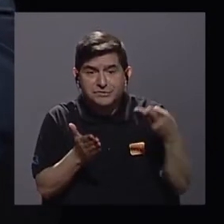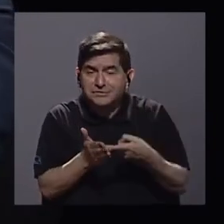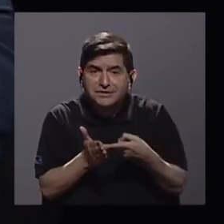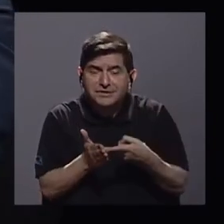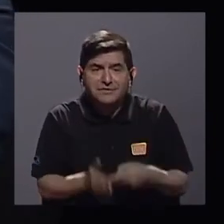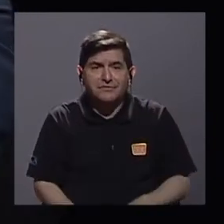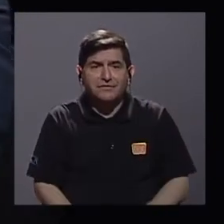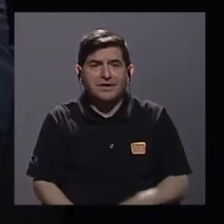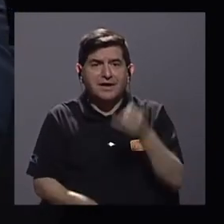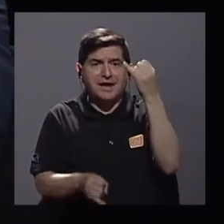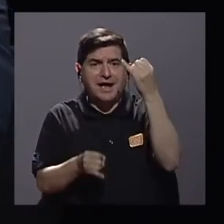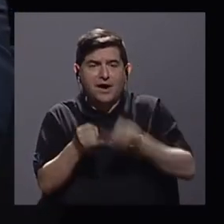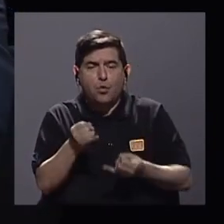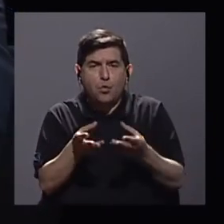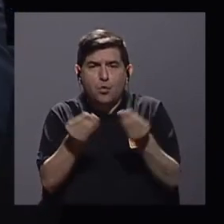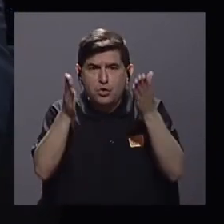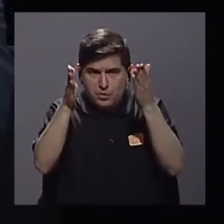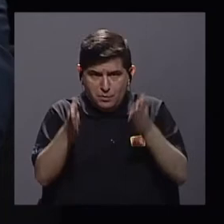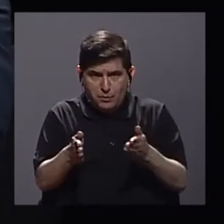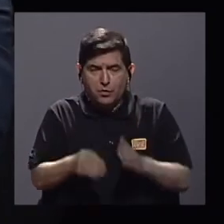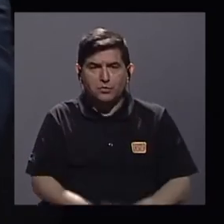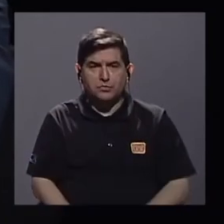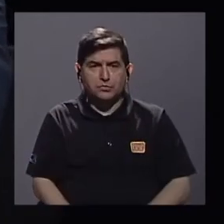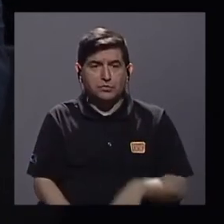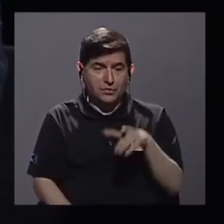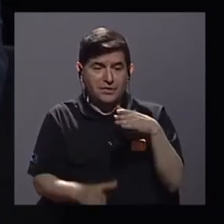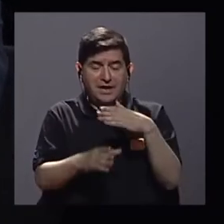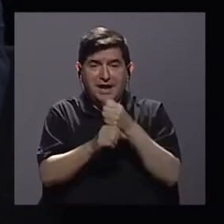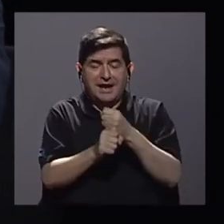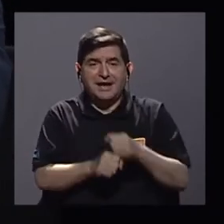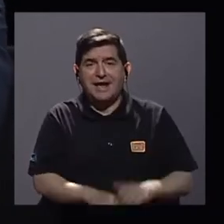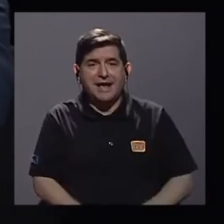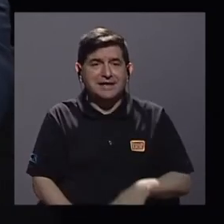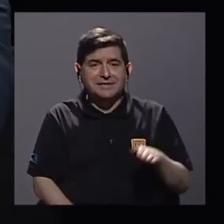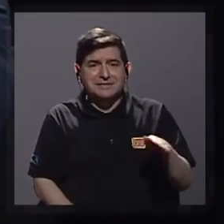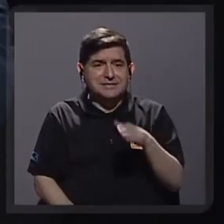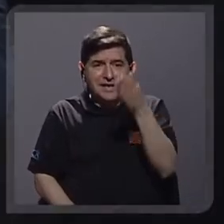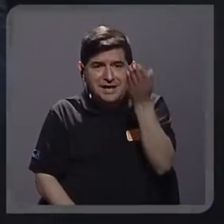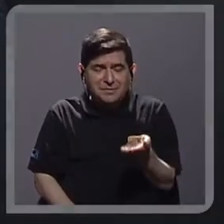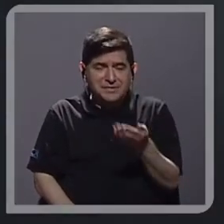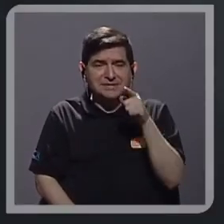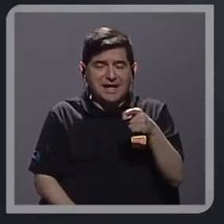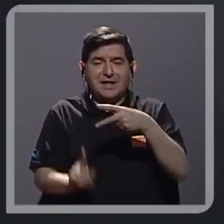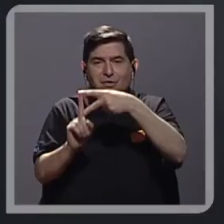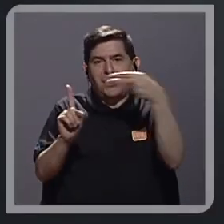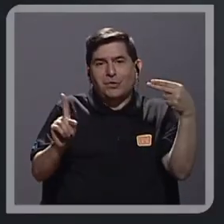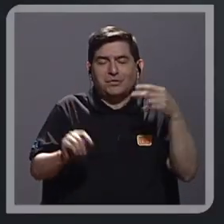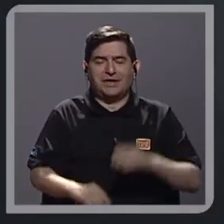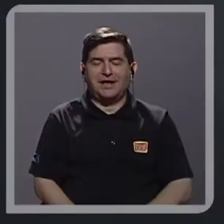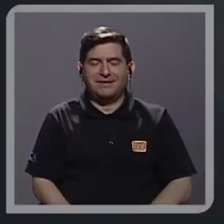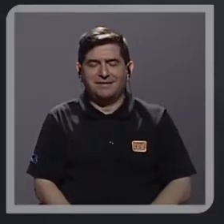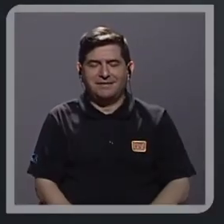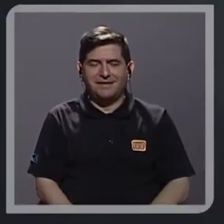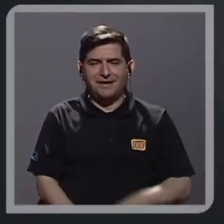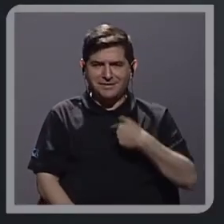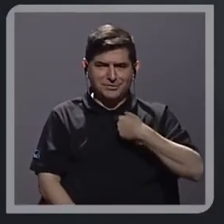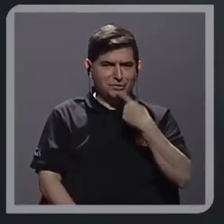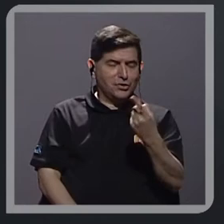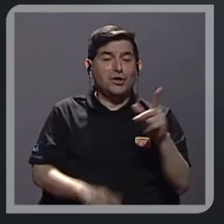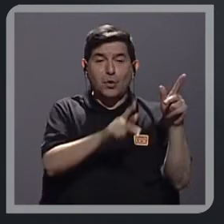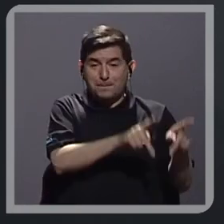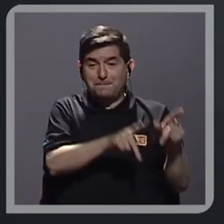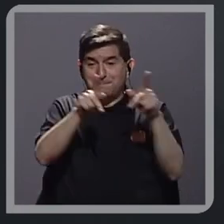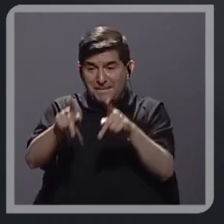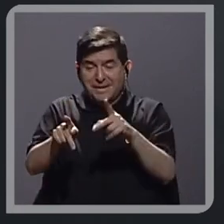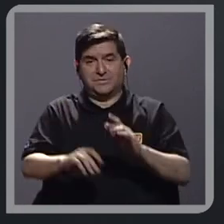el último productor, que es inclusive quien hace el pescado para el hotel. Y para ponérselo en términos claros, estoy hablando de personas,